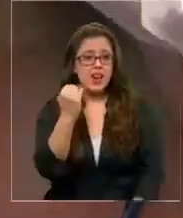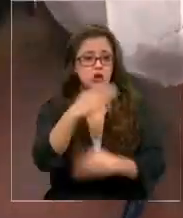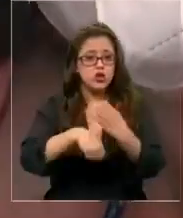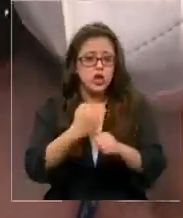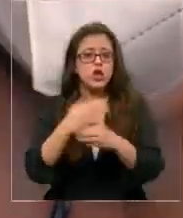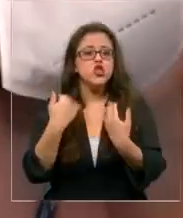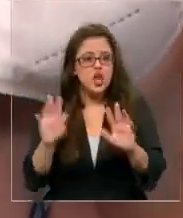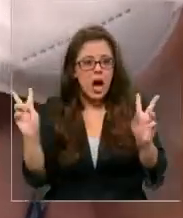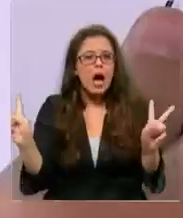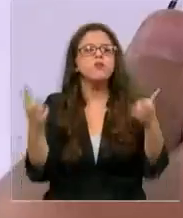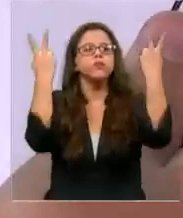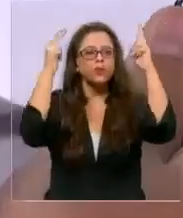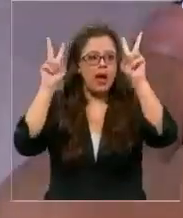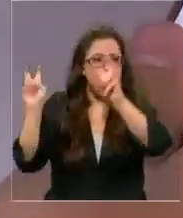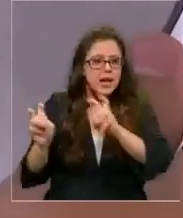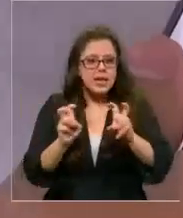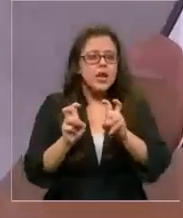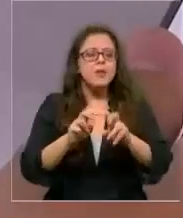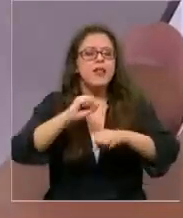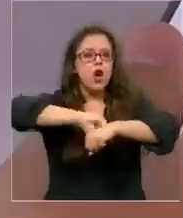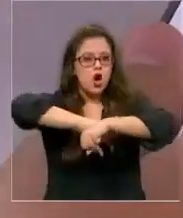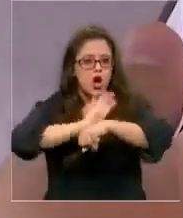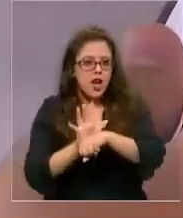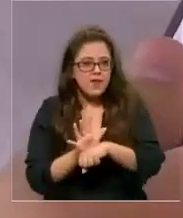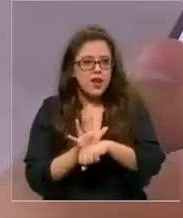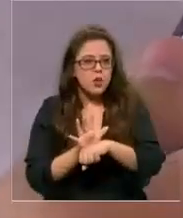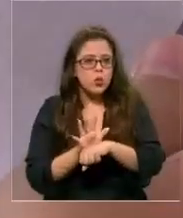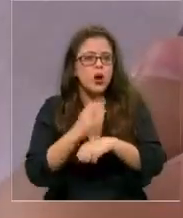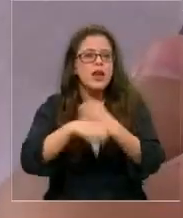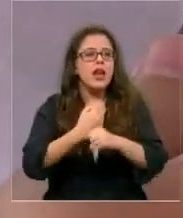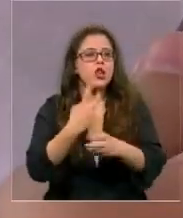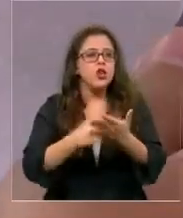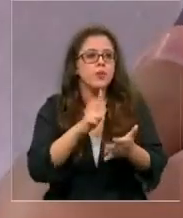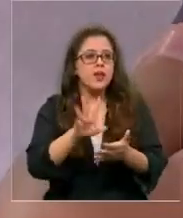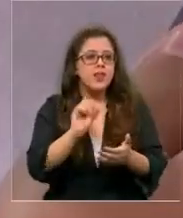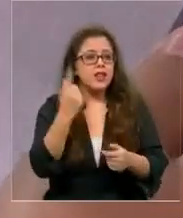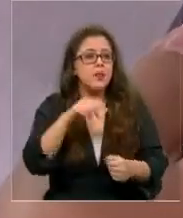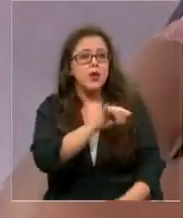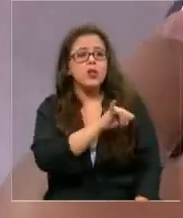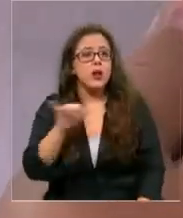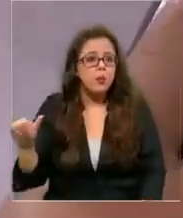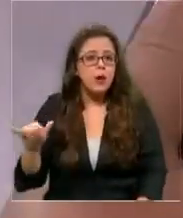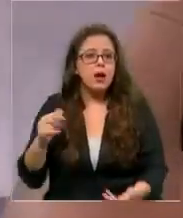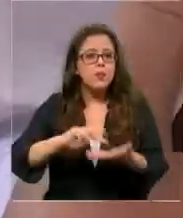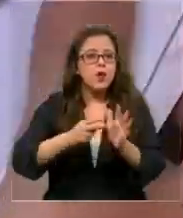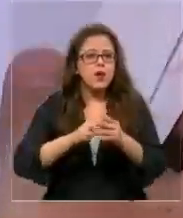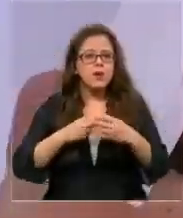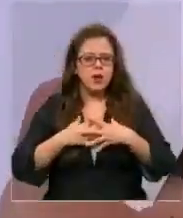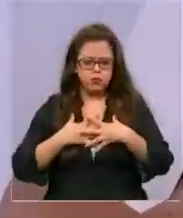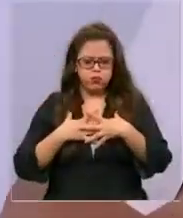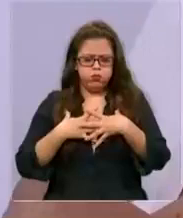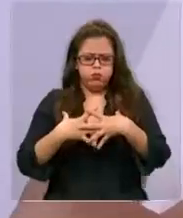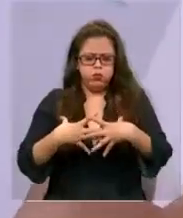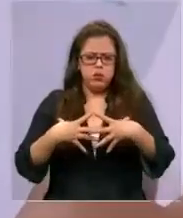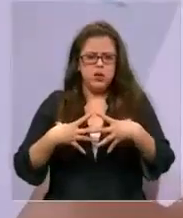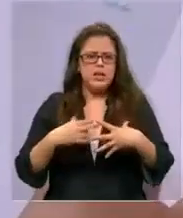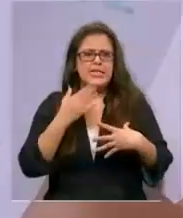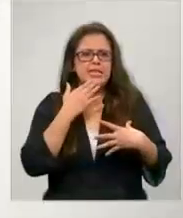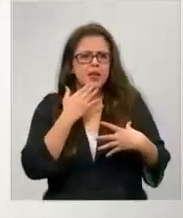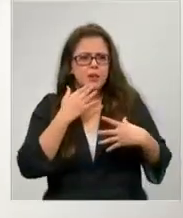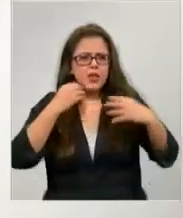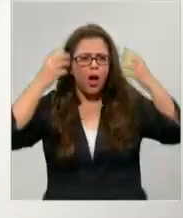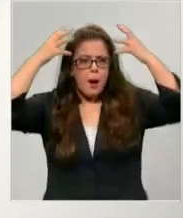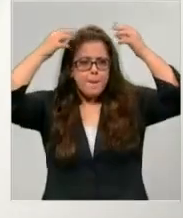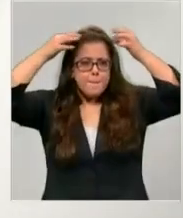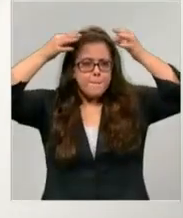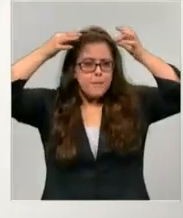julio del 2020 sin embargo un mes después de contagiarse apareció el síndrome inflamatorio con una serie de síntomas que incluyeron la caída